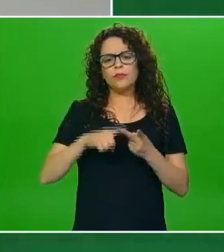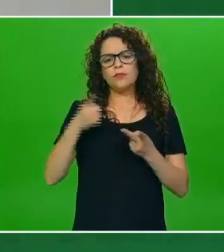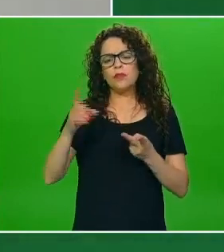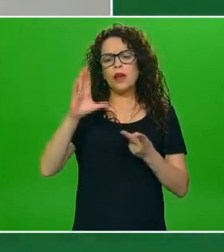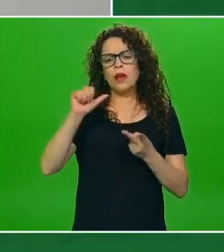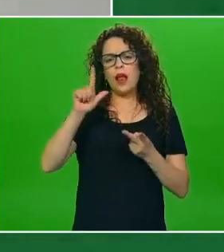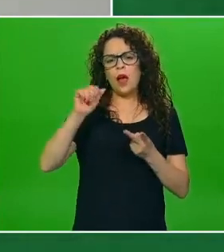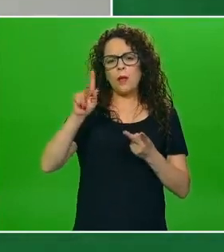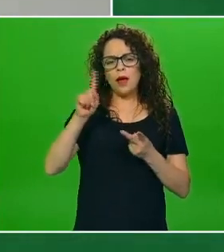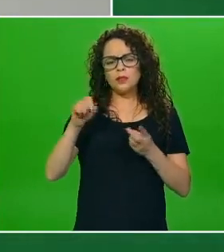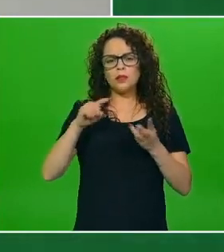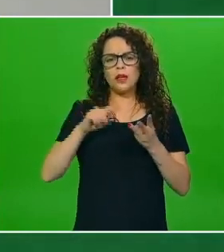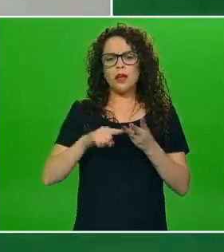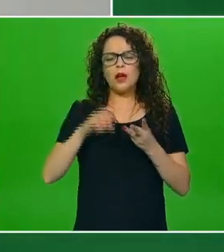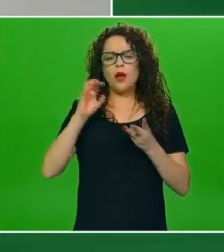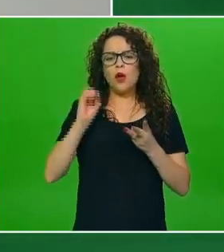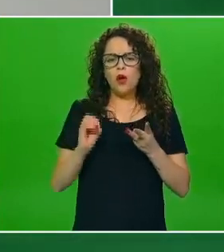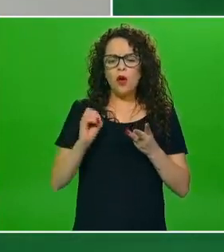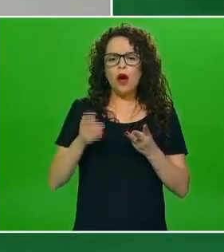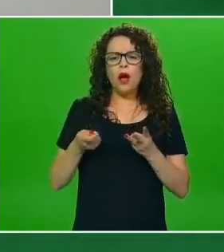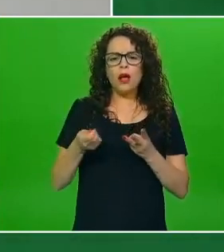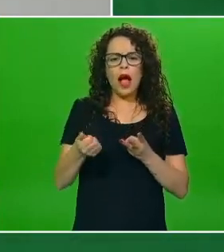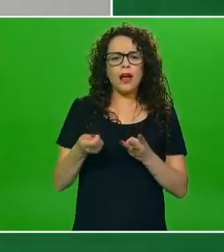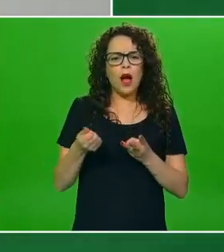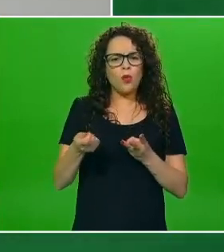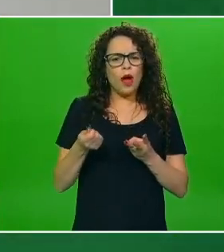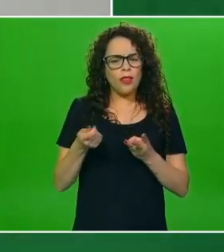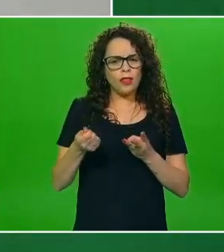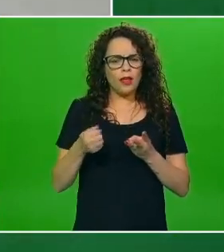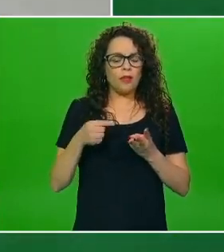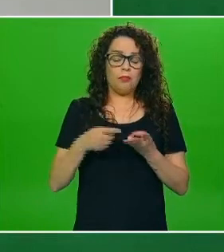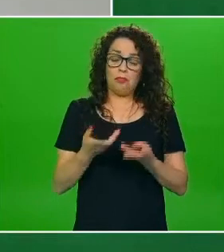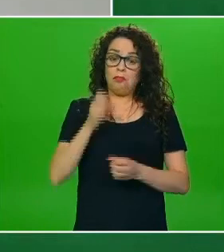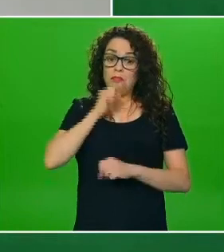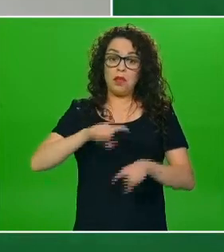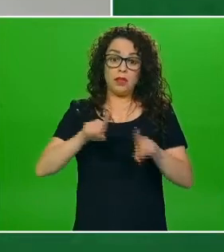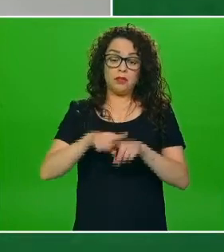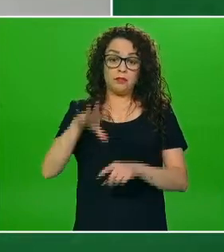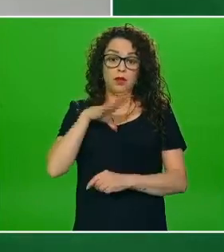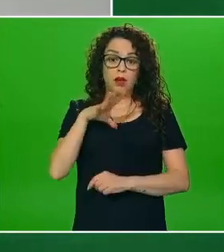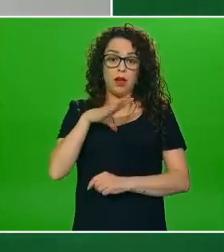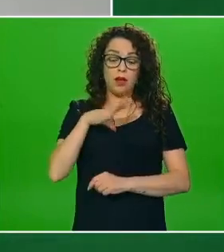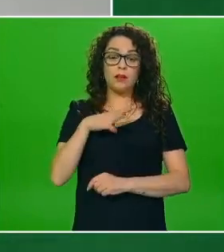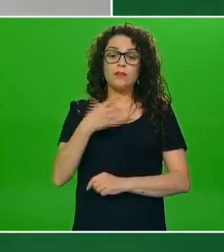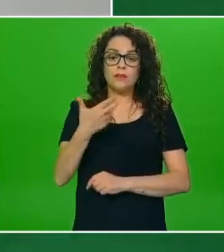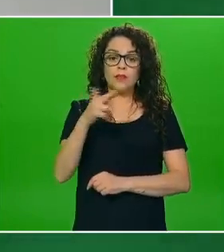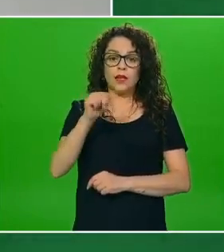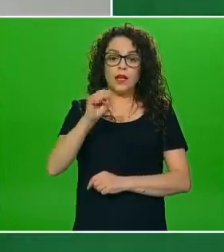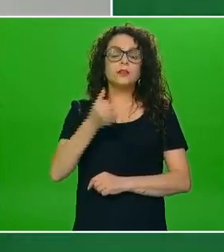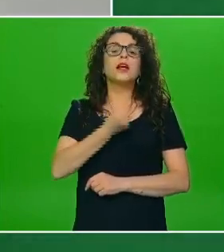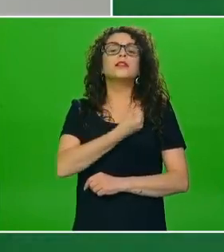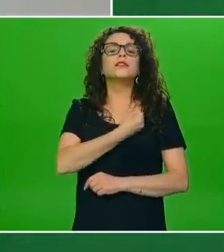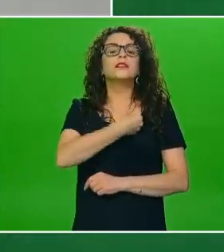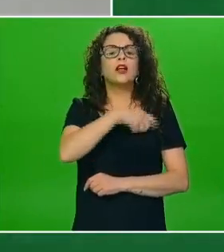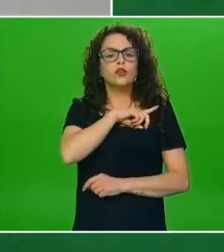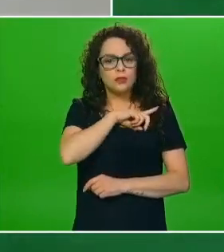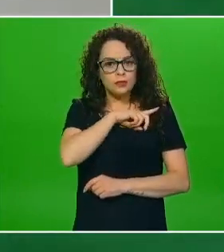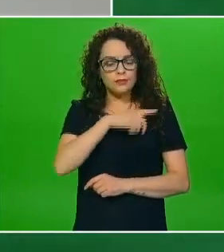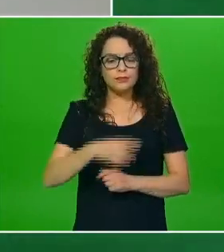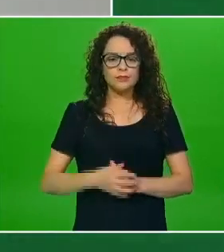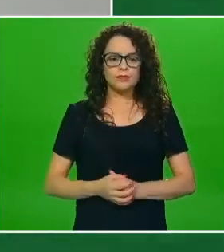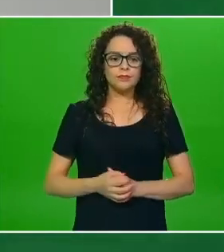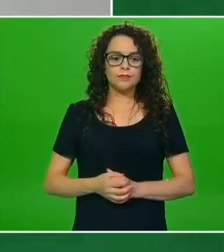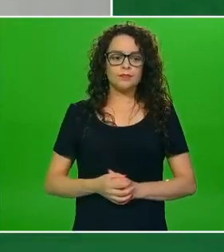o los cacahuates son constituyen una excelente fuente de grasas saludables ¿no? y esto diferencia